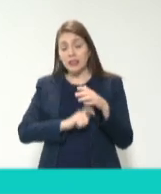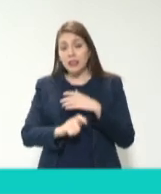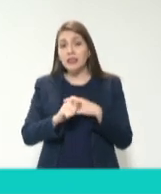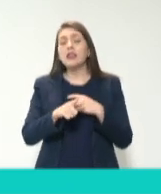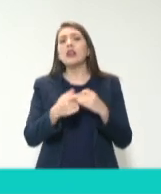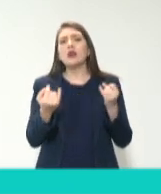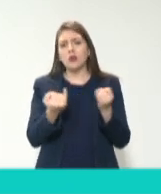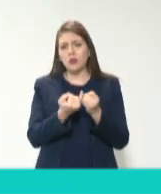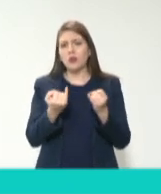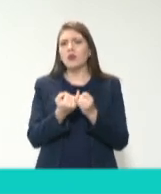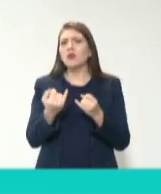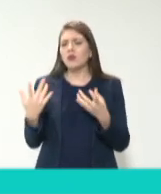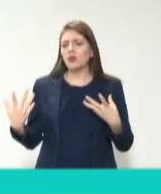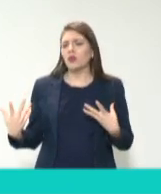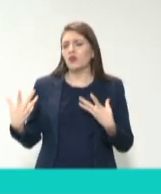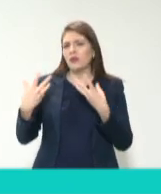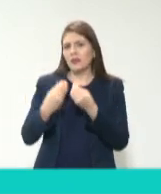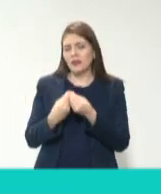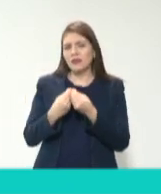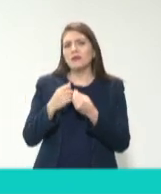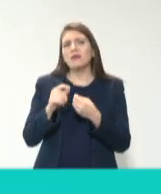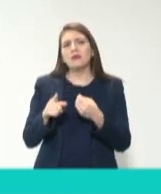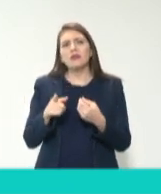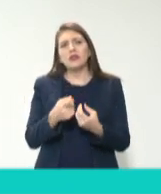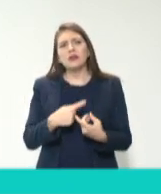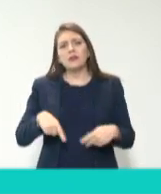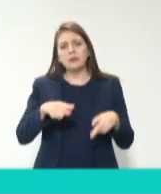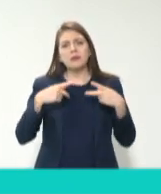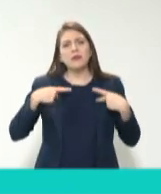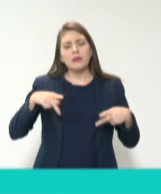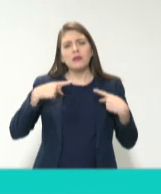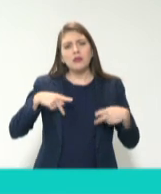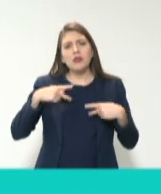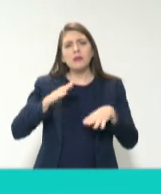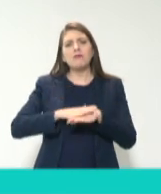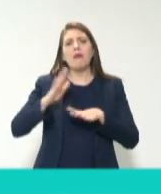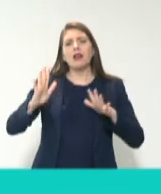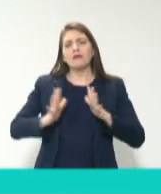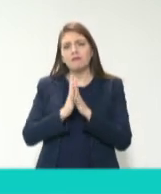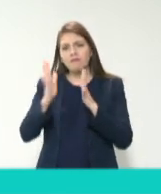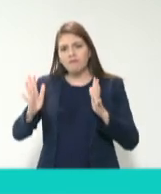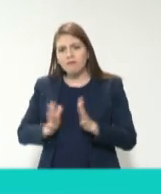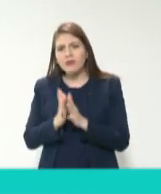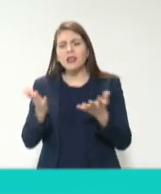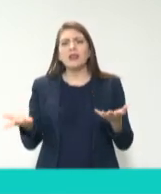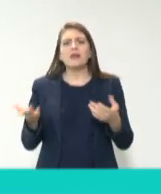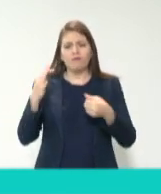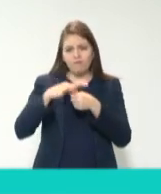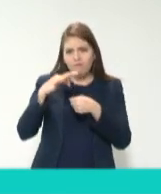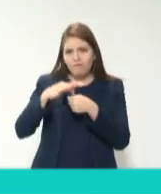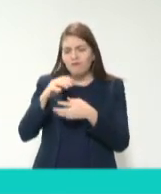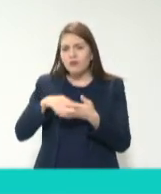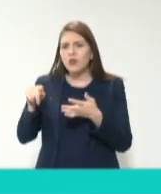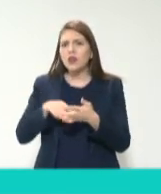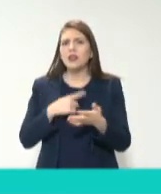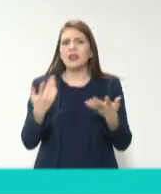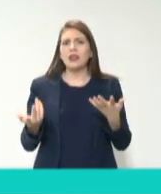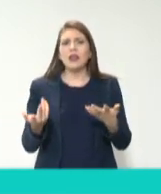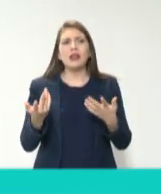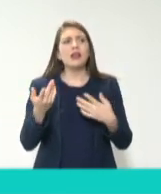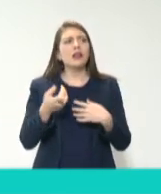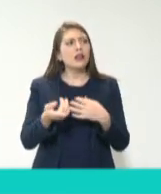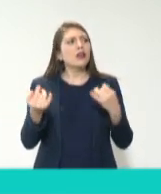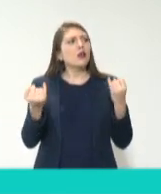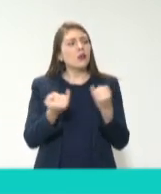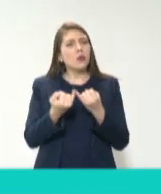con una sociedad más democrática que salimos a votar el primero de julio, esto era una fiesta. Y entonces, ¿cómo? Si